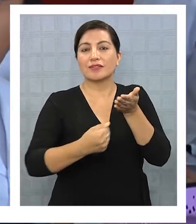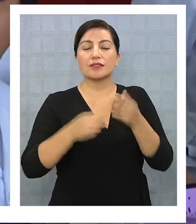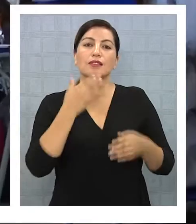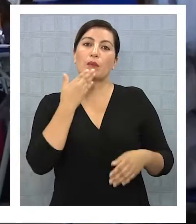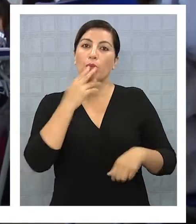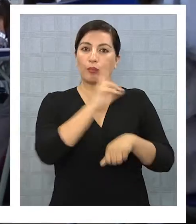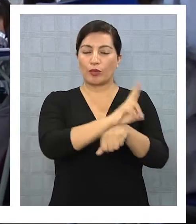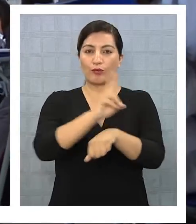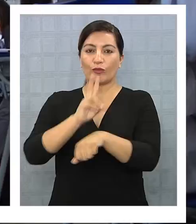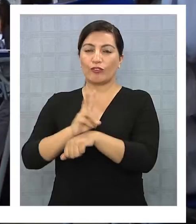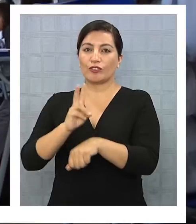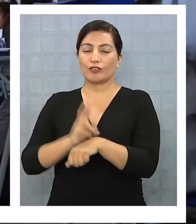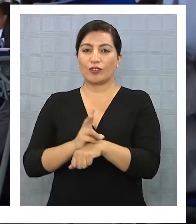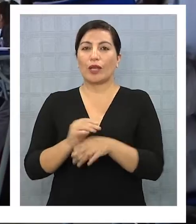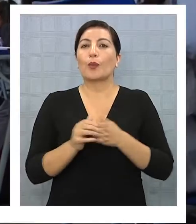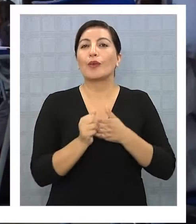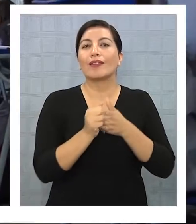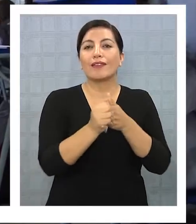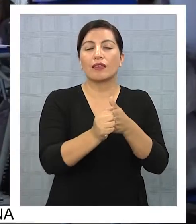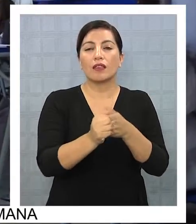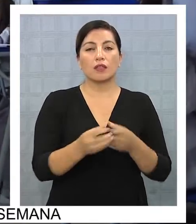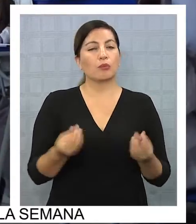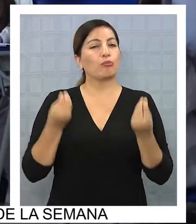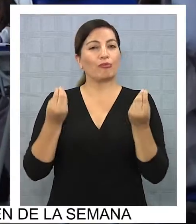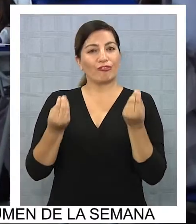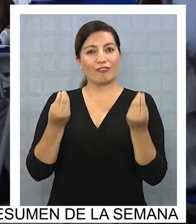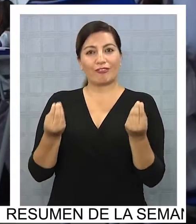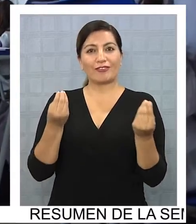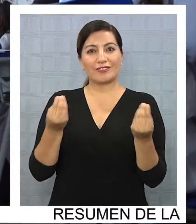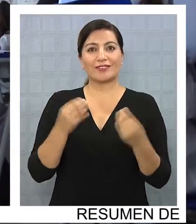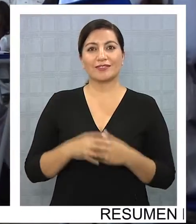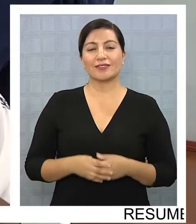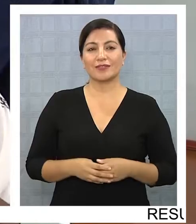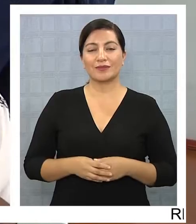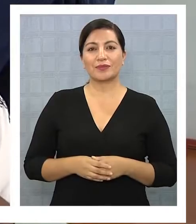para los profesores, guías para los profesores, excelente, excelente.